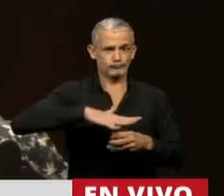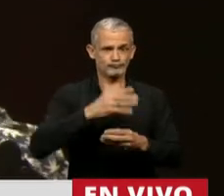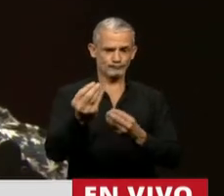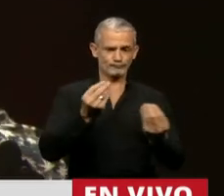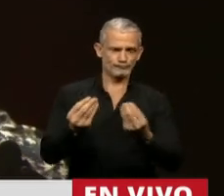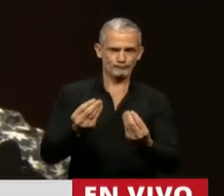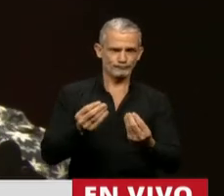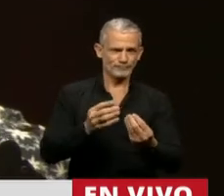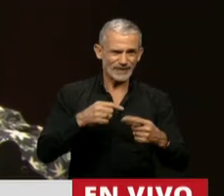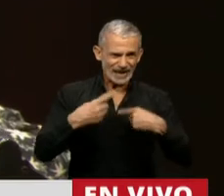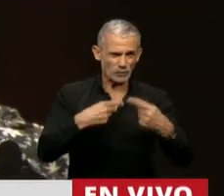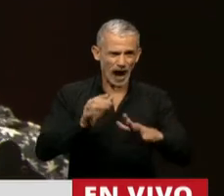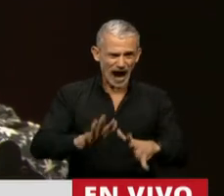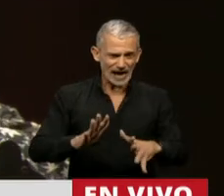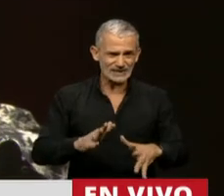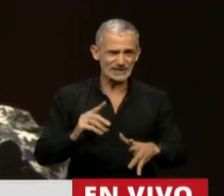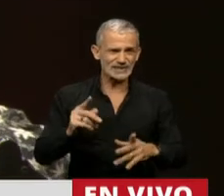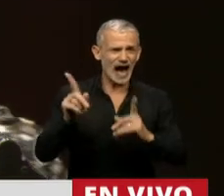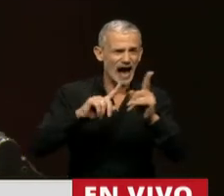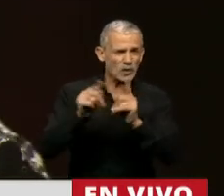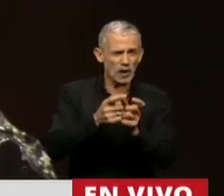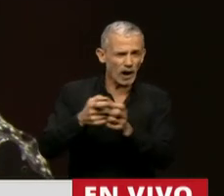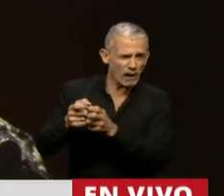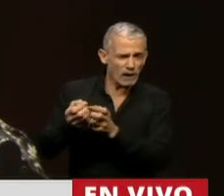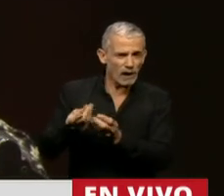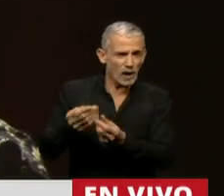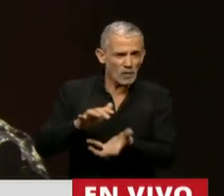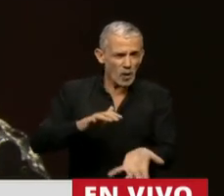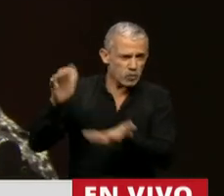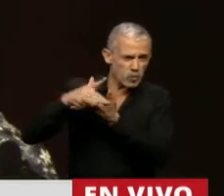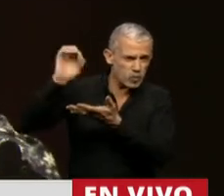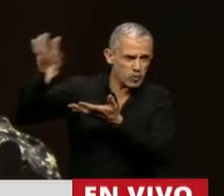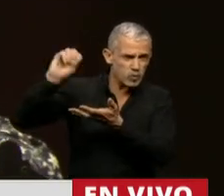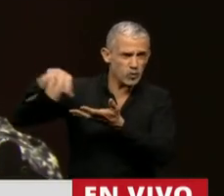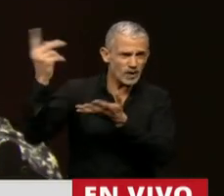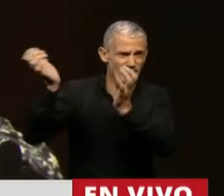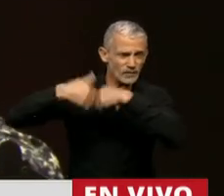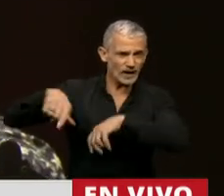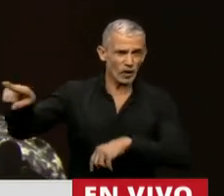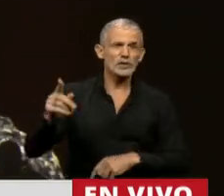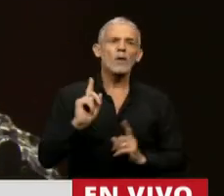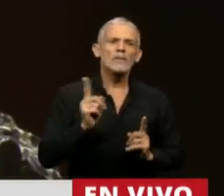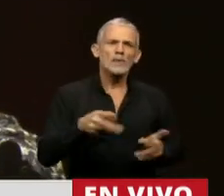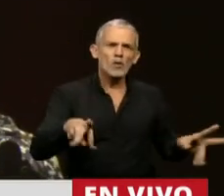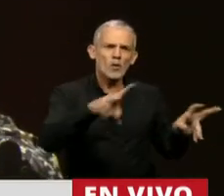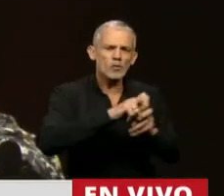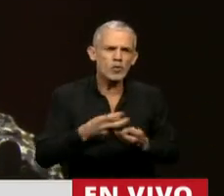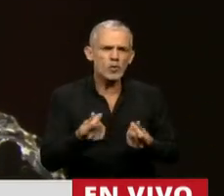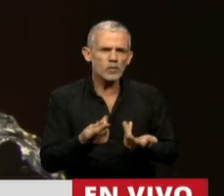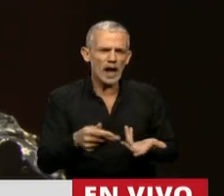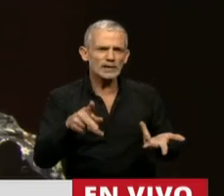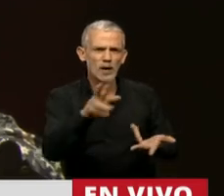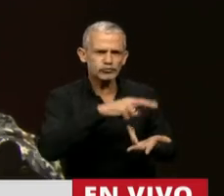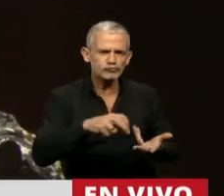no podemos seguir dejando que unos pocos se lleven a esas guaridas fiscales todo aquello que pudieron hacer